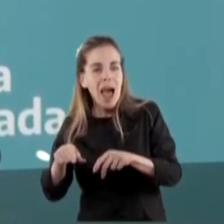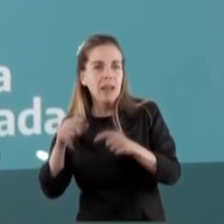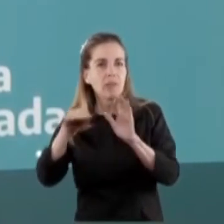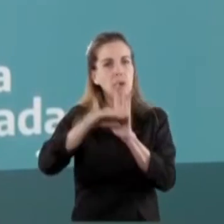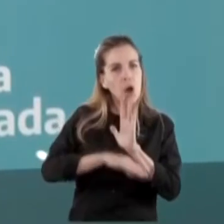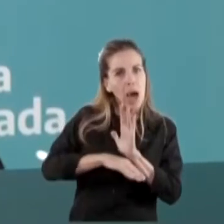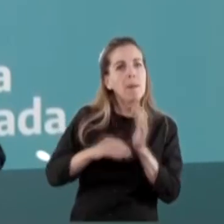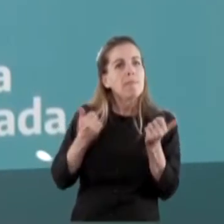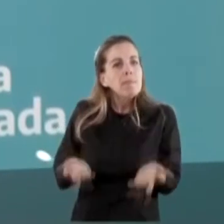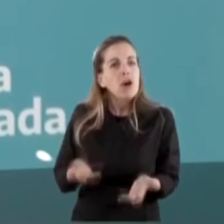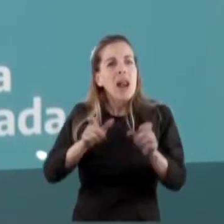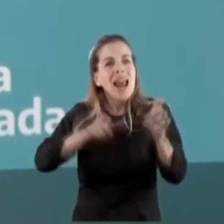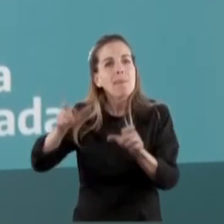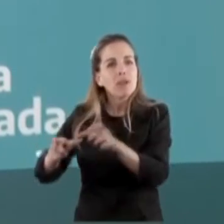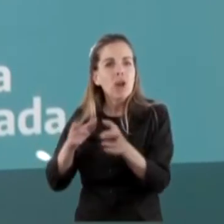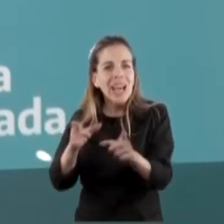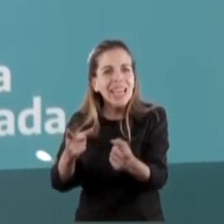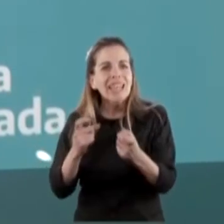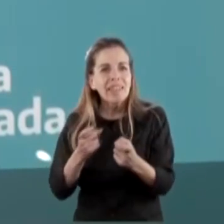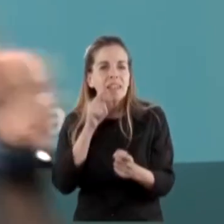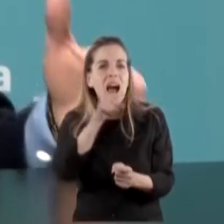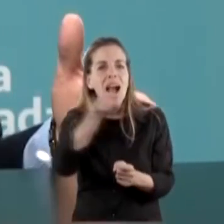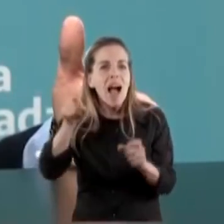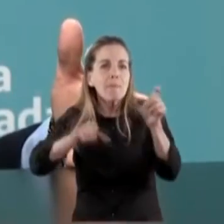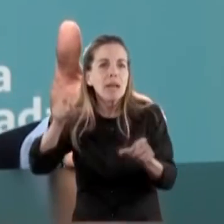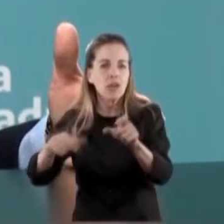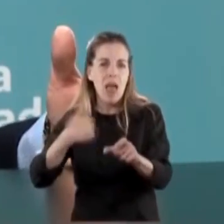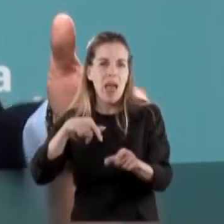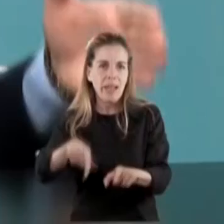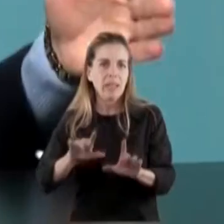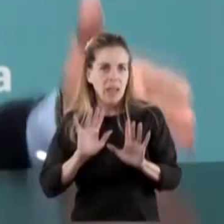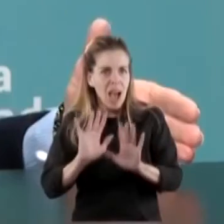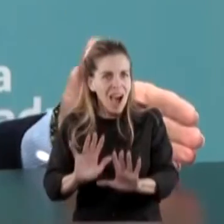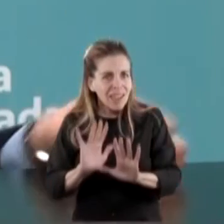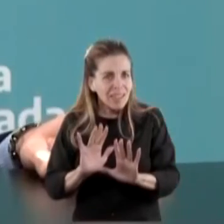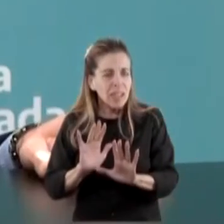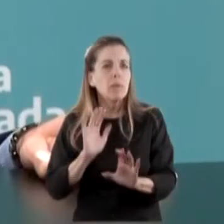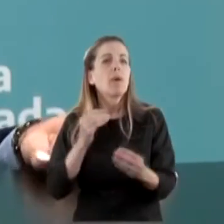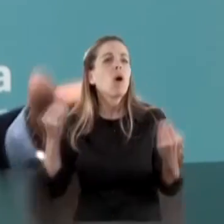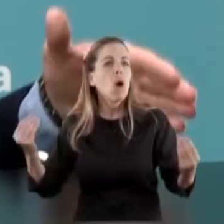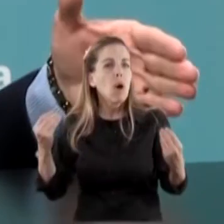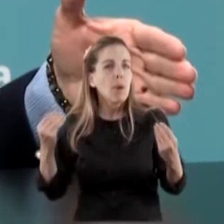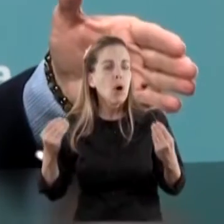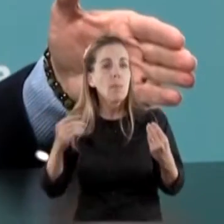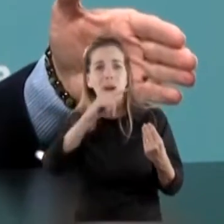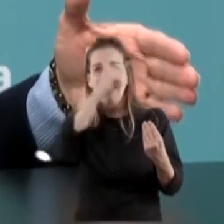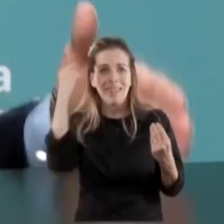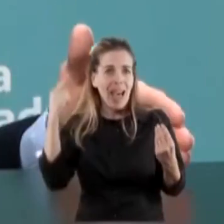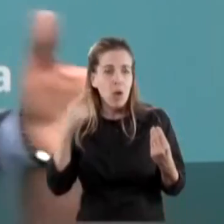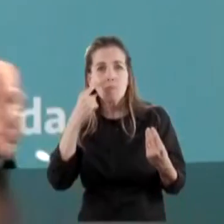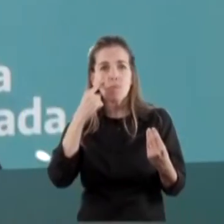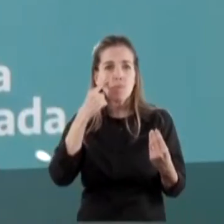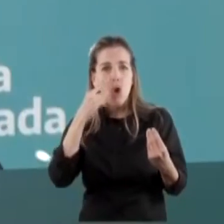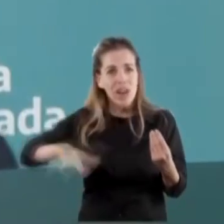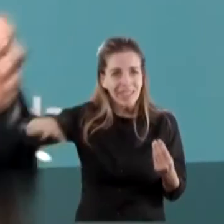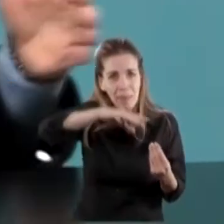y a cada argentino que así lo necesite. Y esto lo vamos a hacer con más presencia del Estado municipal,